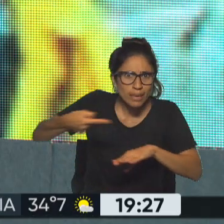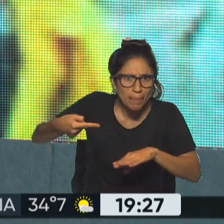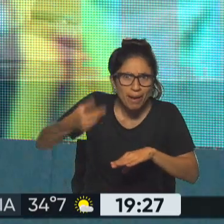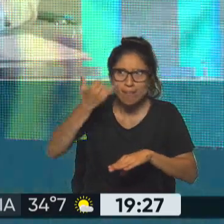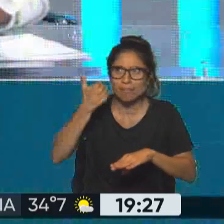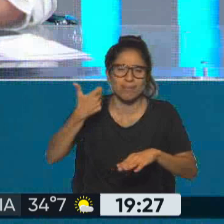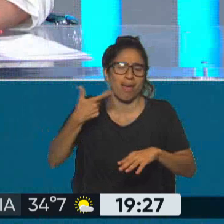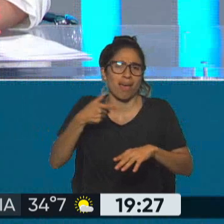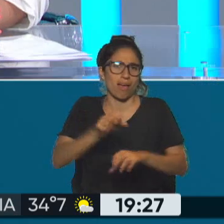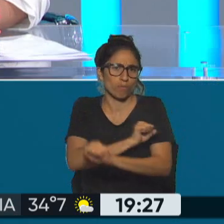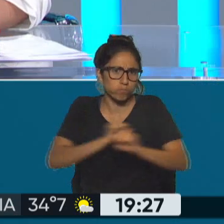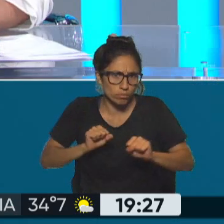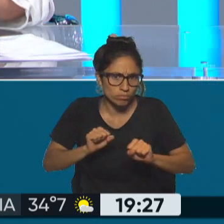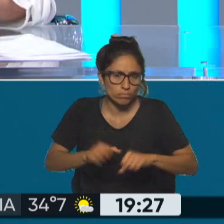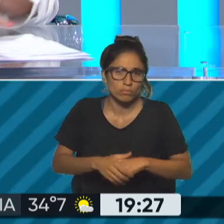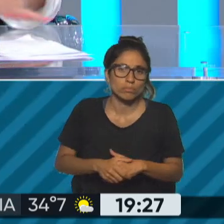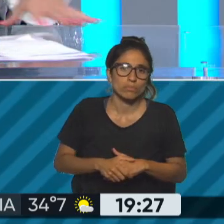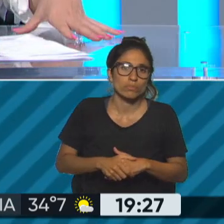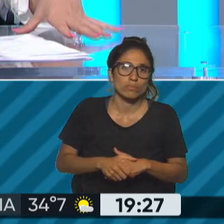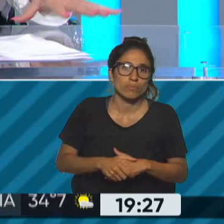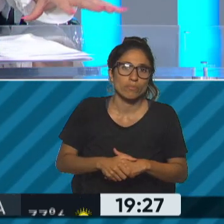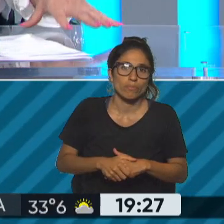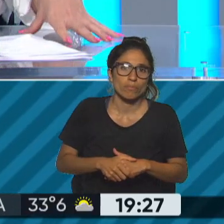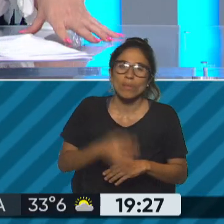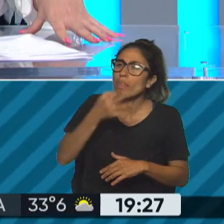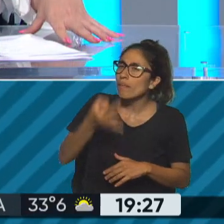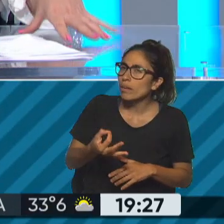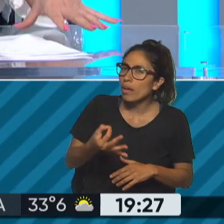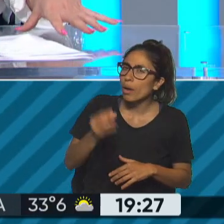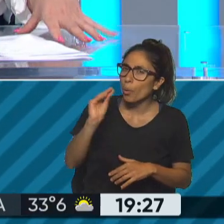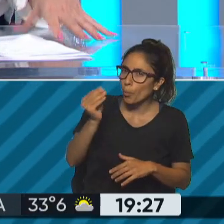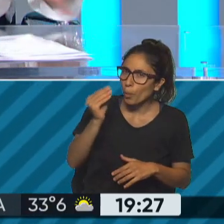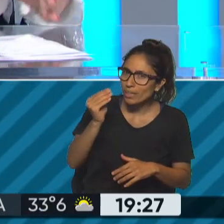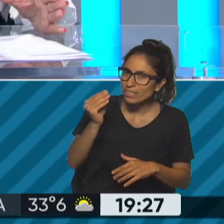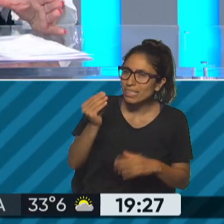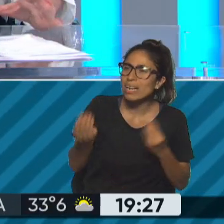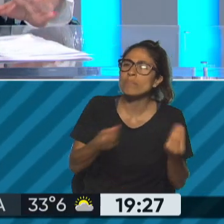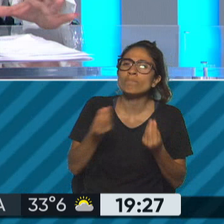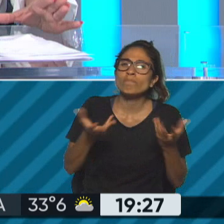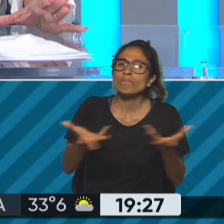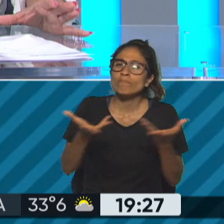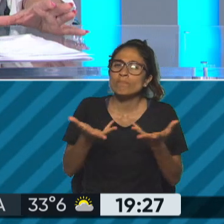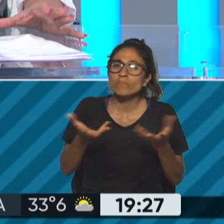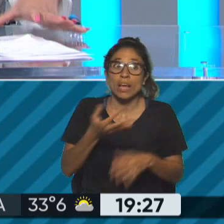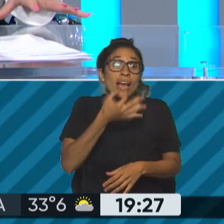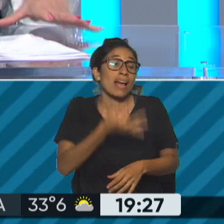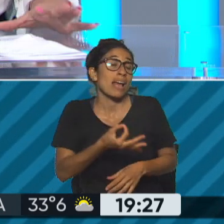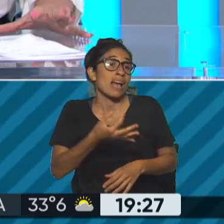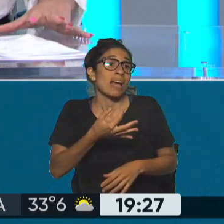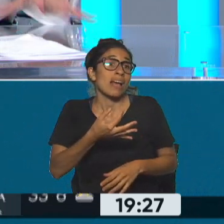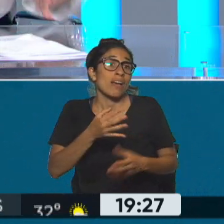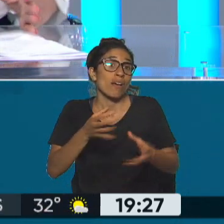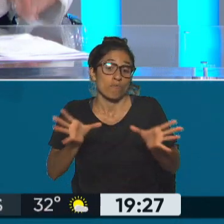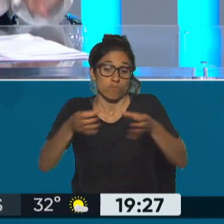diría que no porque las fuerzas de seguridad al menos no respondieron apoyando fuertemente esto que me parece que siempre es la clave mirar a las